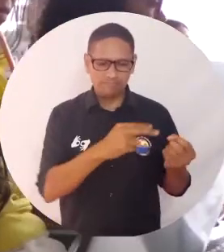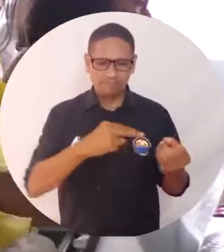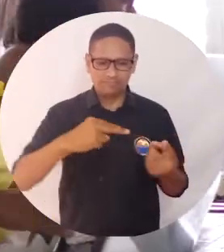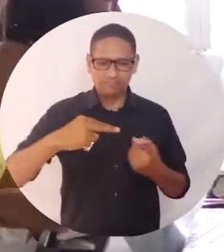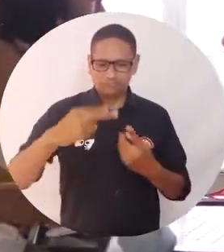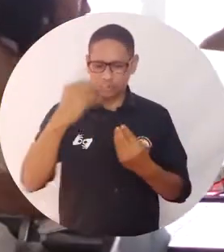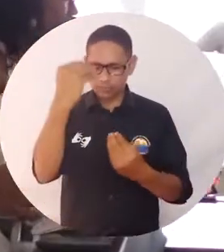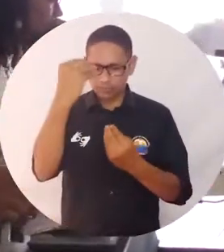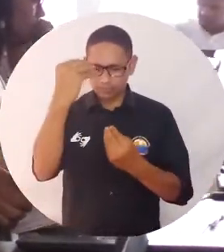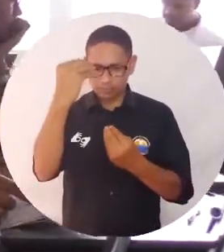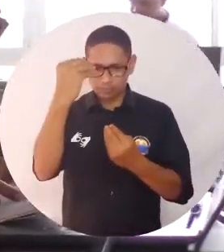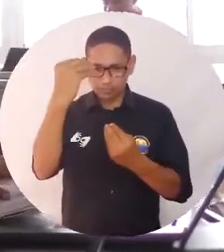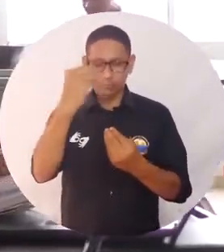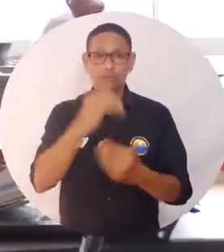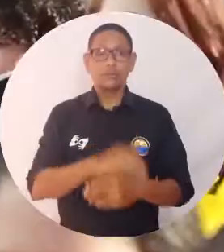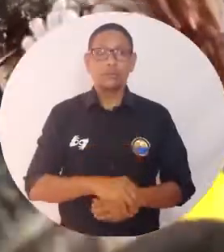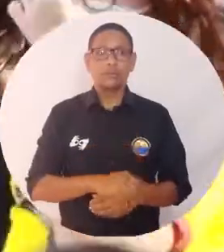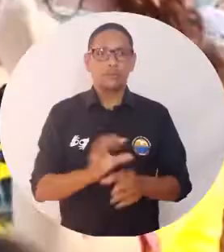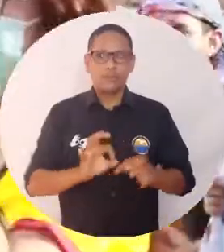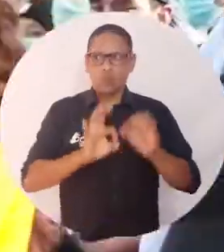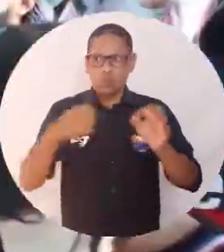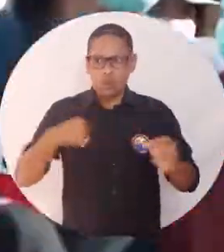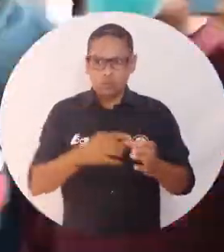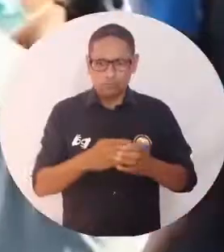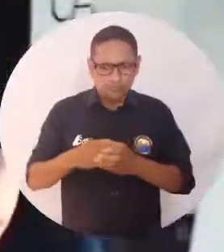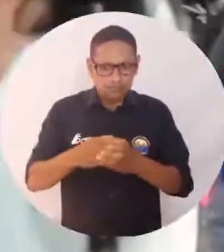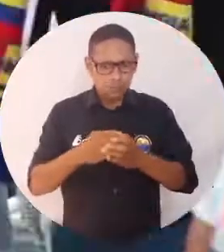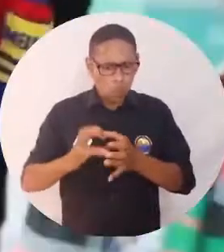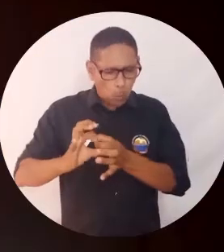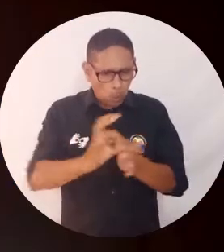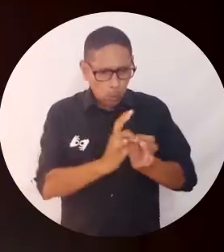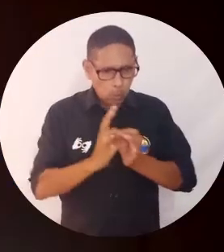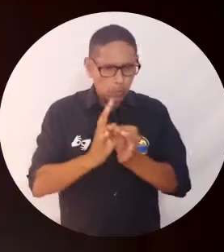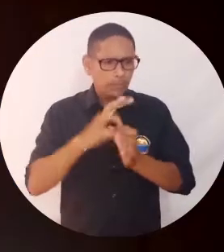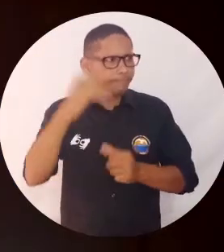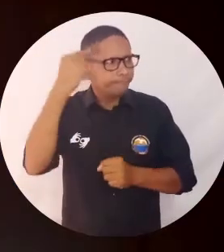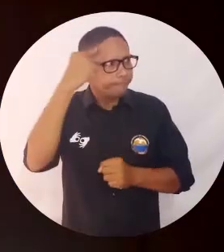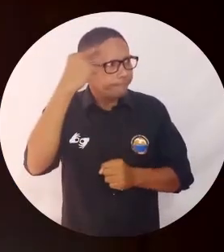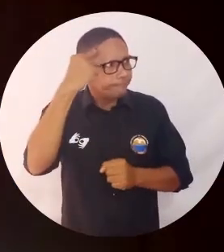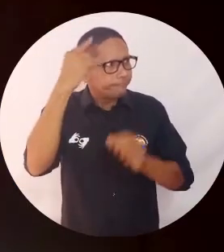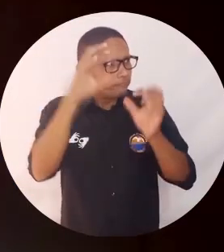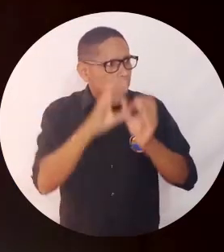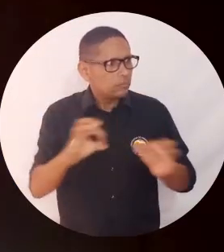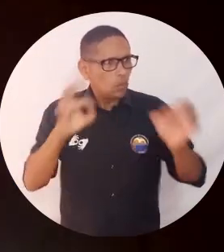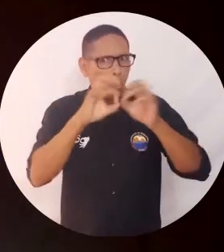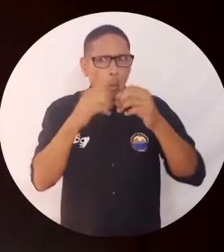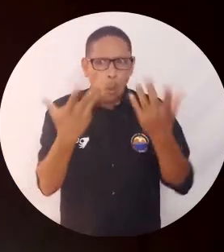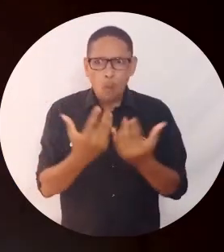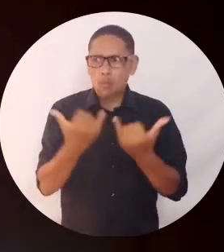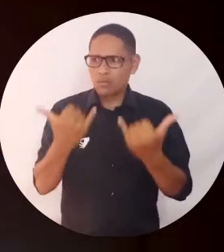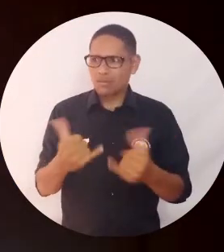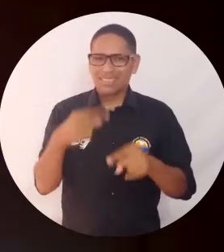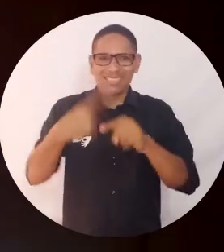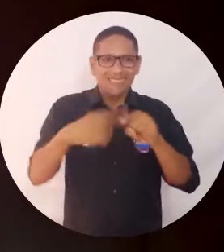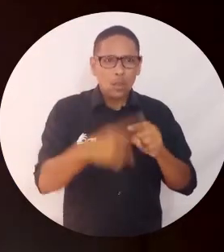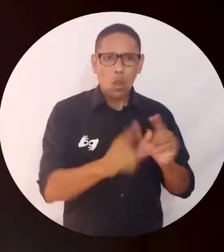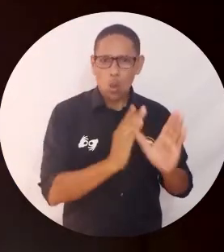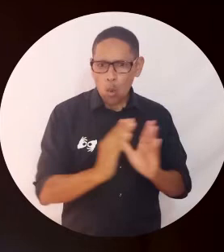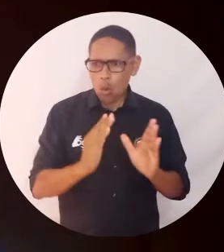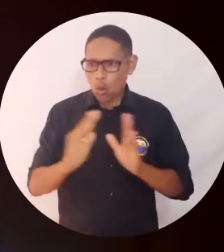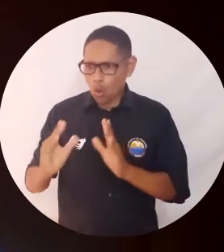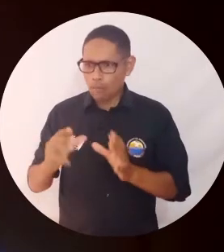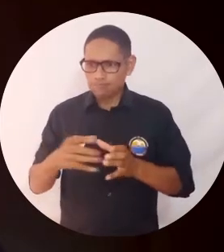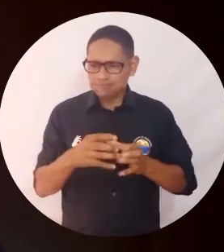formación académica. Tenemos que reaccionar y actuar y lo mínimo es agremiarnos, y hay la invitación a que siempre hagamos parte activa de estas